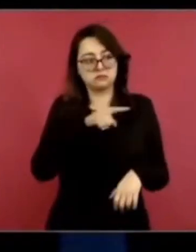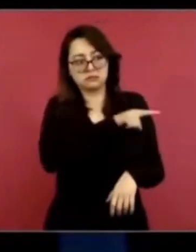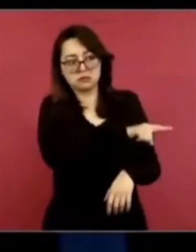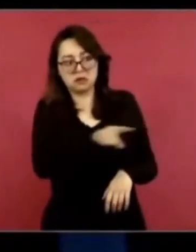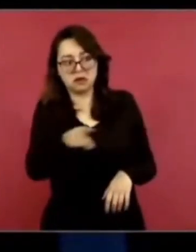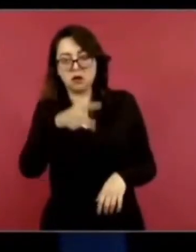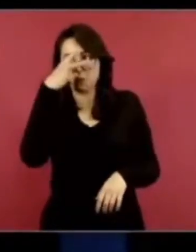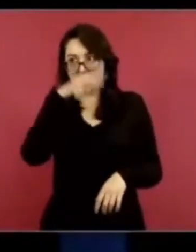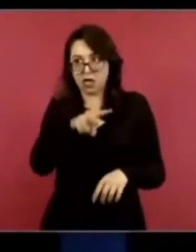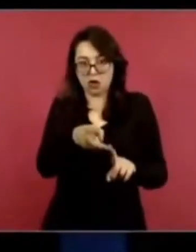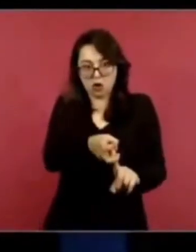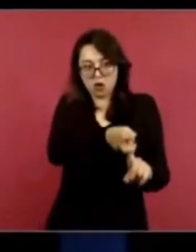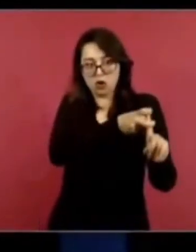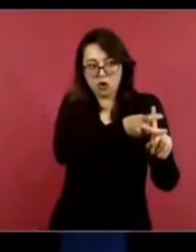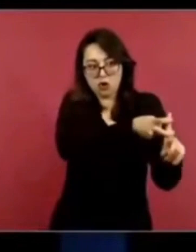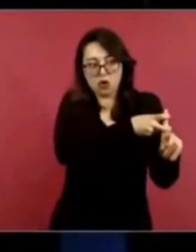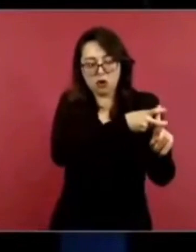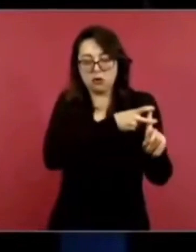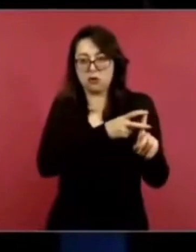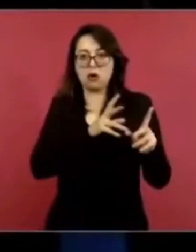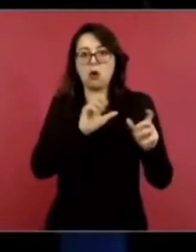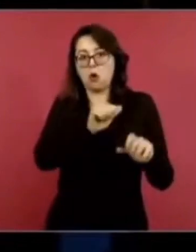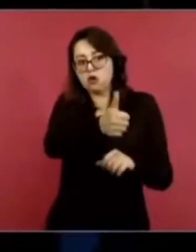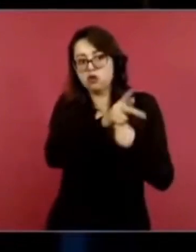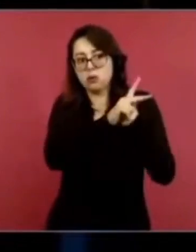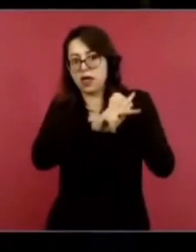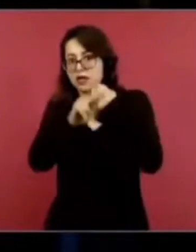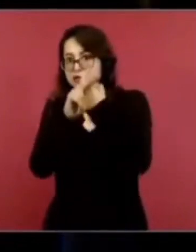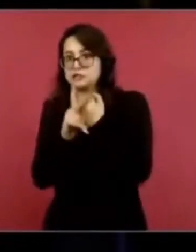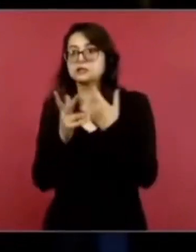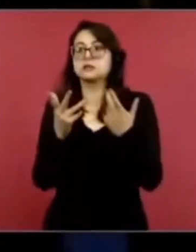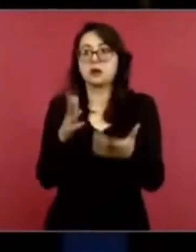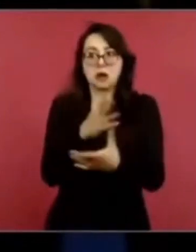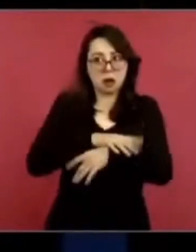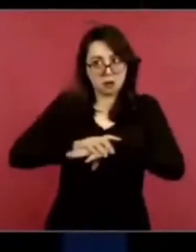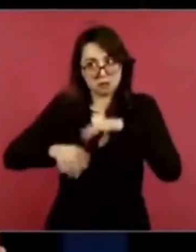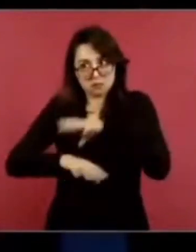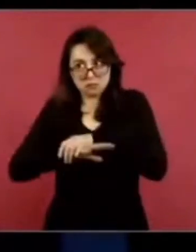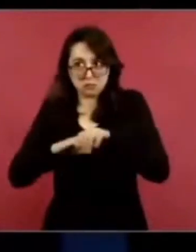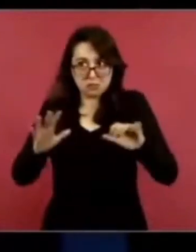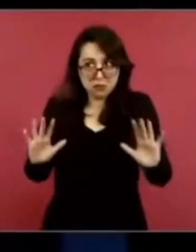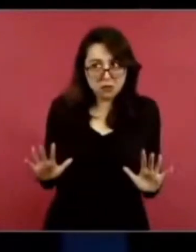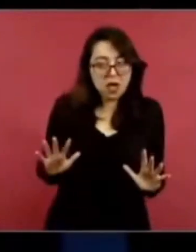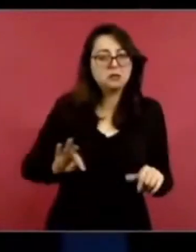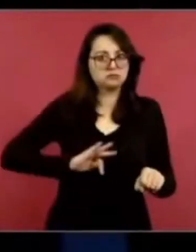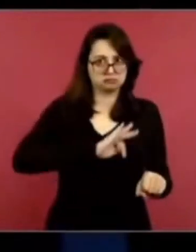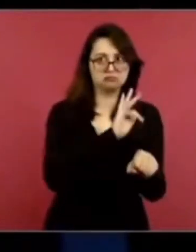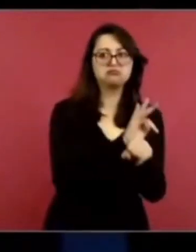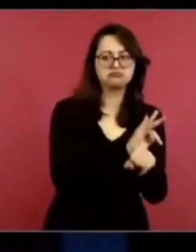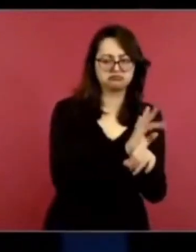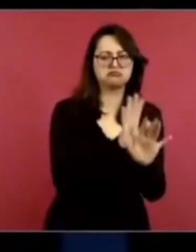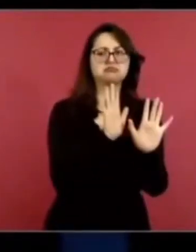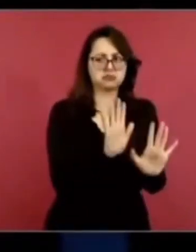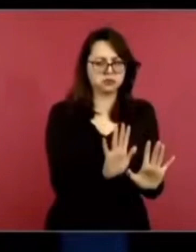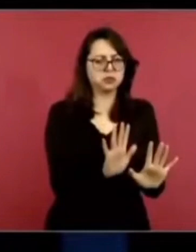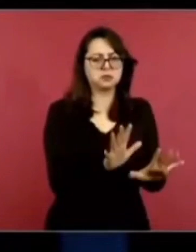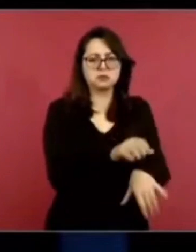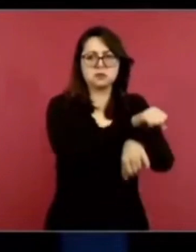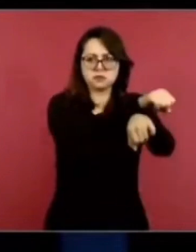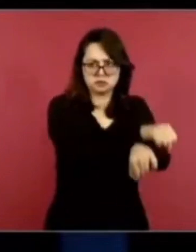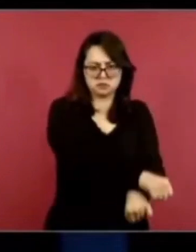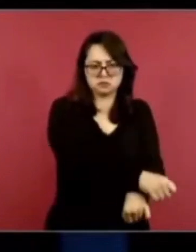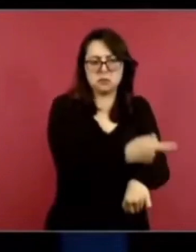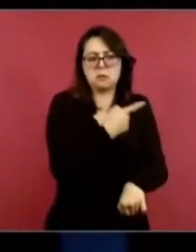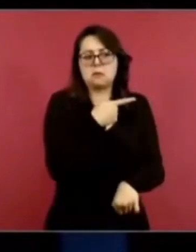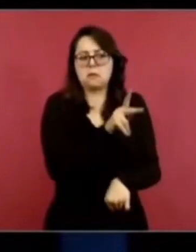rehenes. En el caso, obviamente, de los que no, los iban a tratar como si fueran israelíes. Y sé que tiene que ser